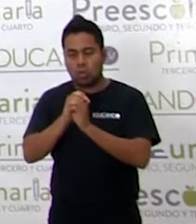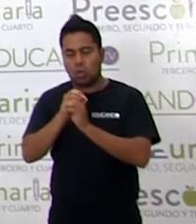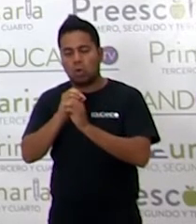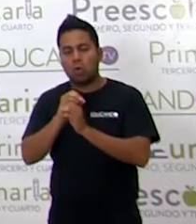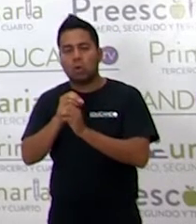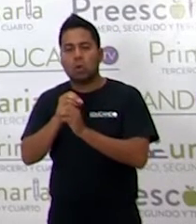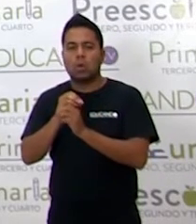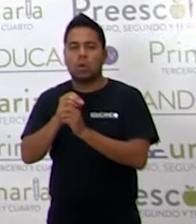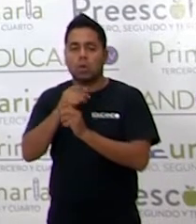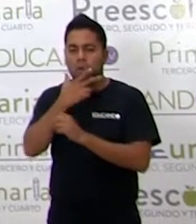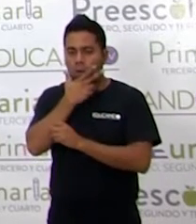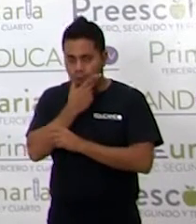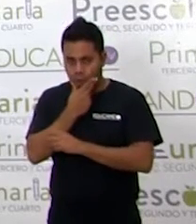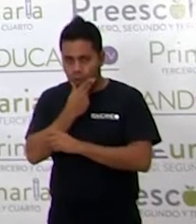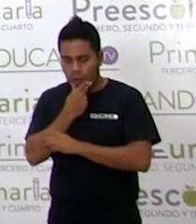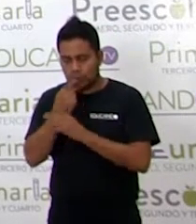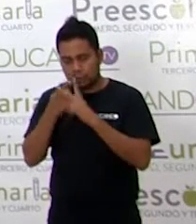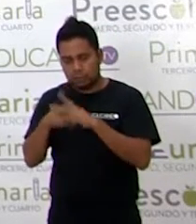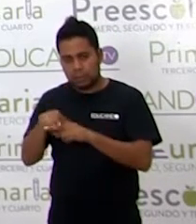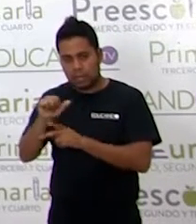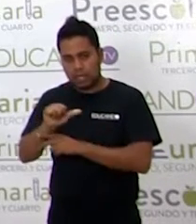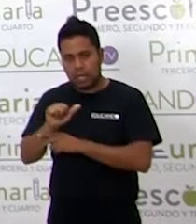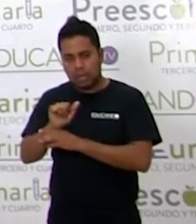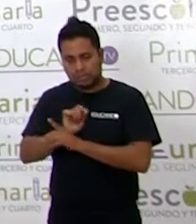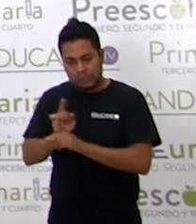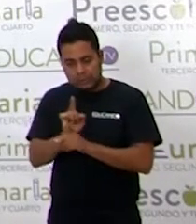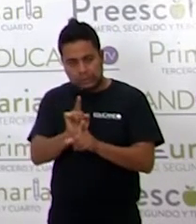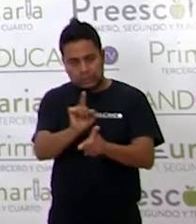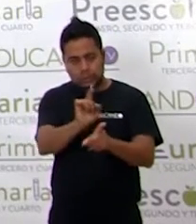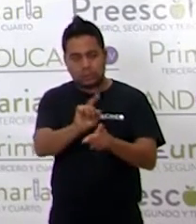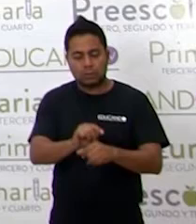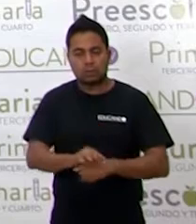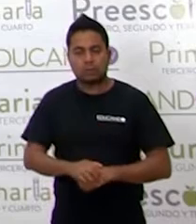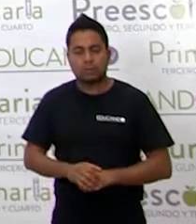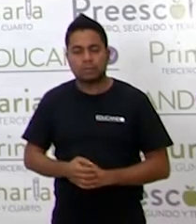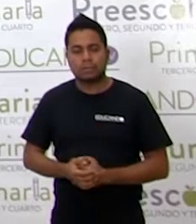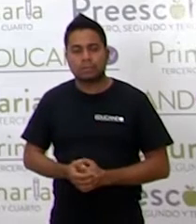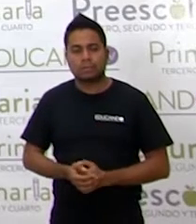Los hombres Comenzaron A Perseguir